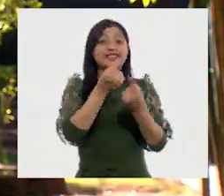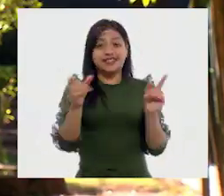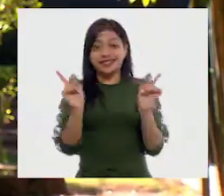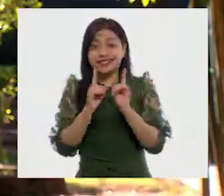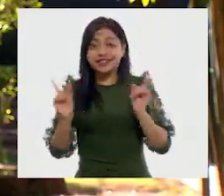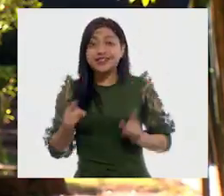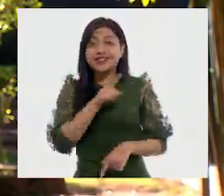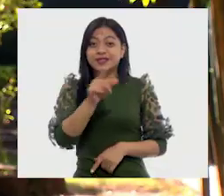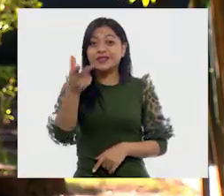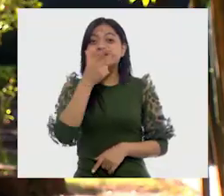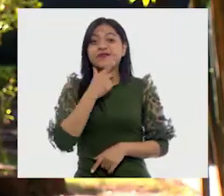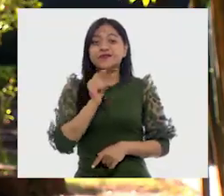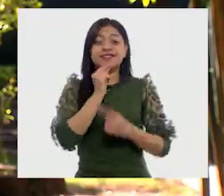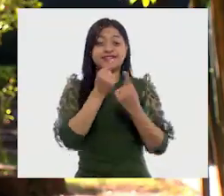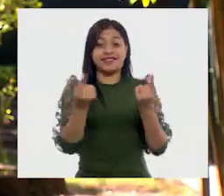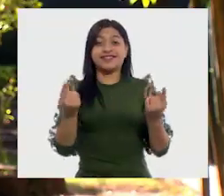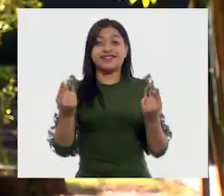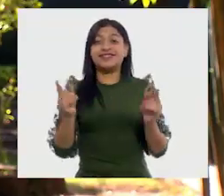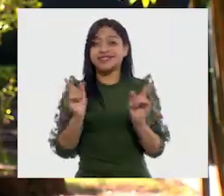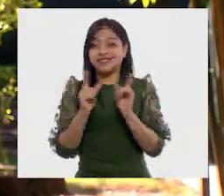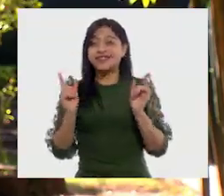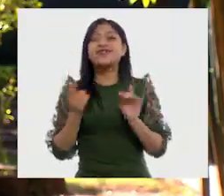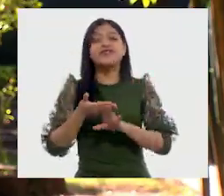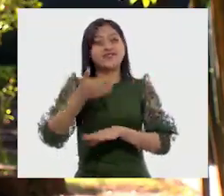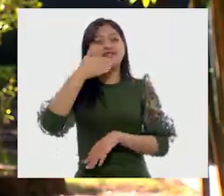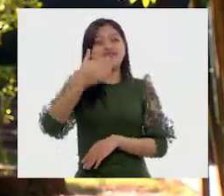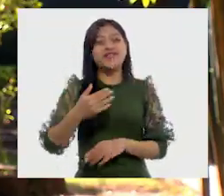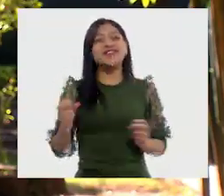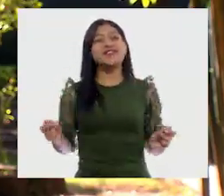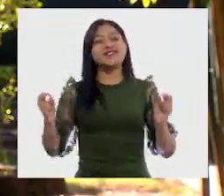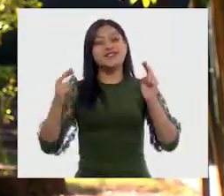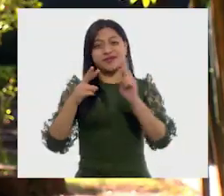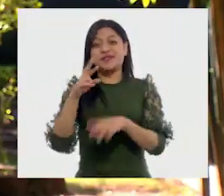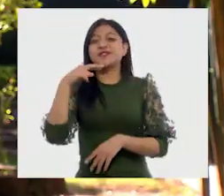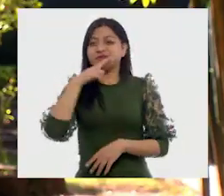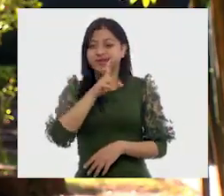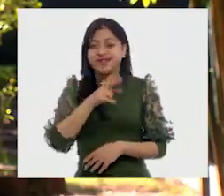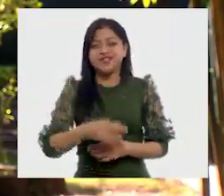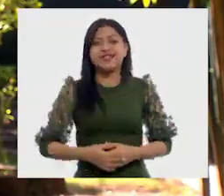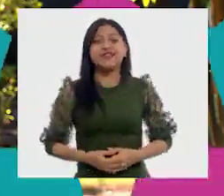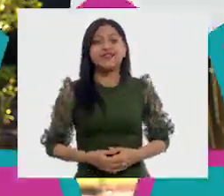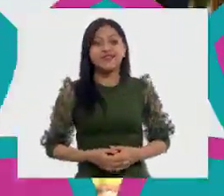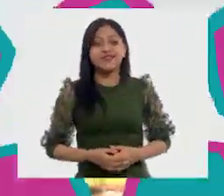¿Listas? ¿Listos? ¡Muy bien! ¡Nos vemos pronto!